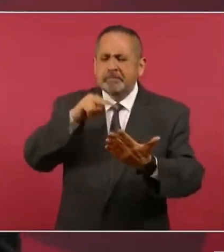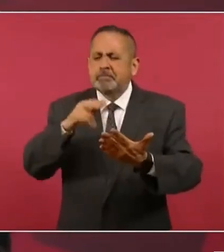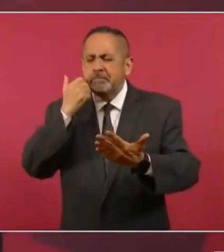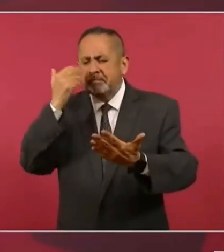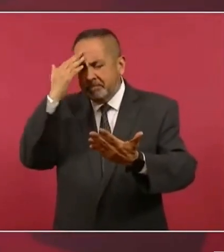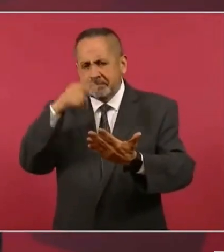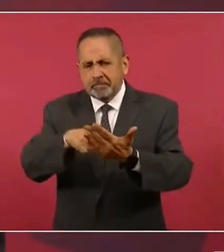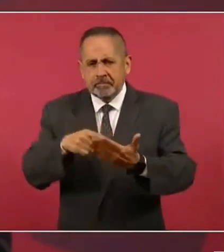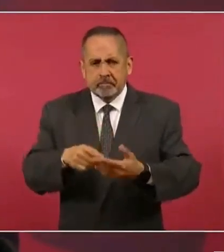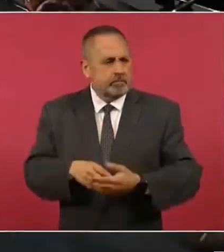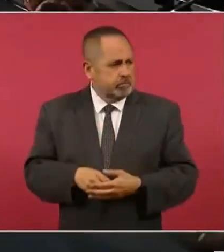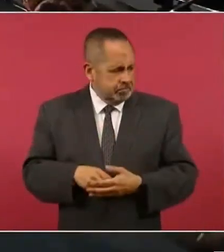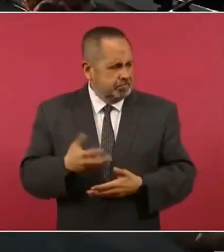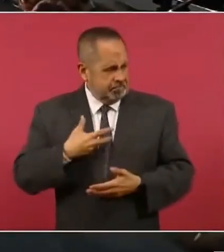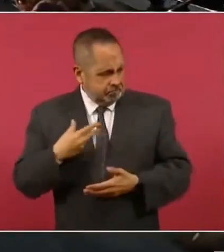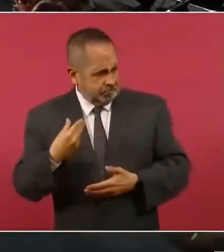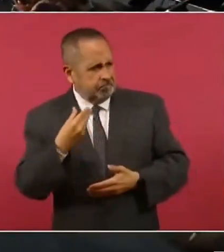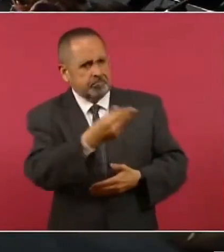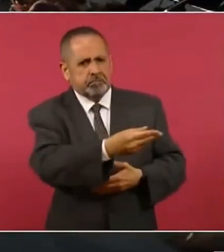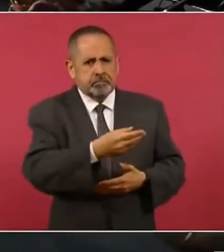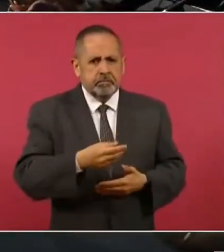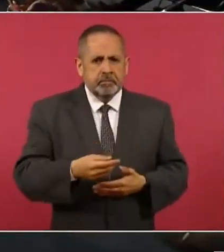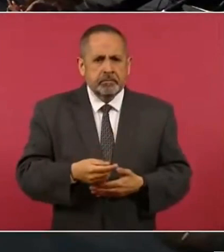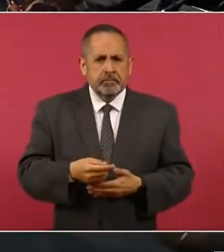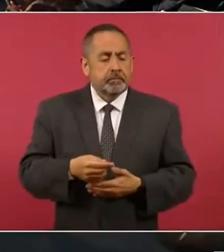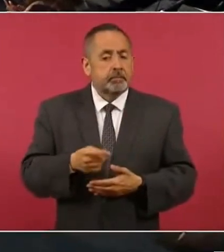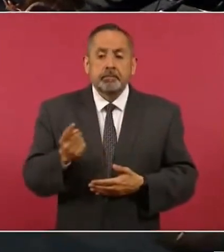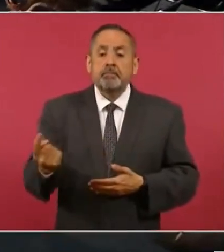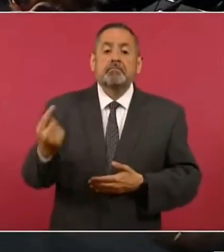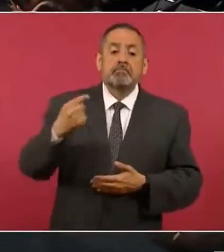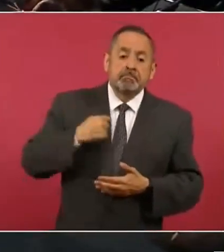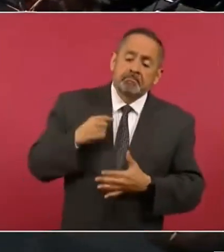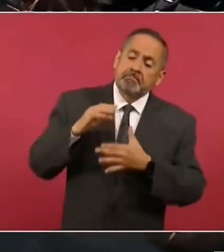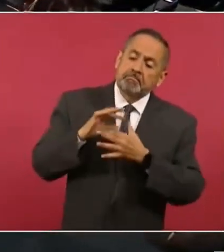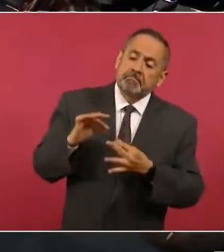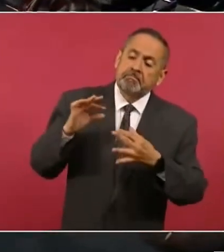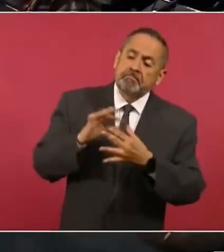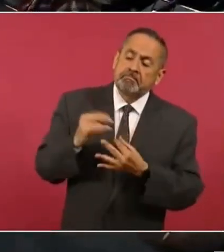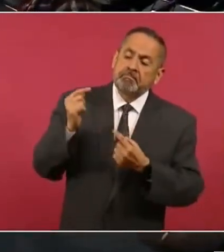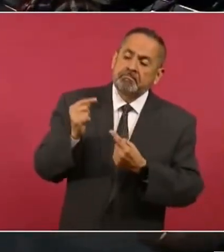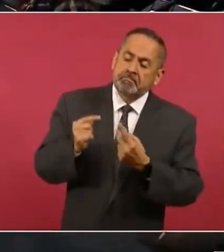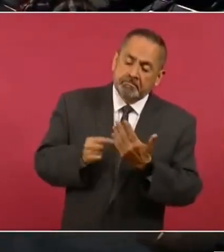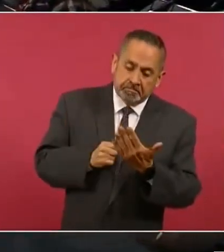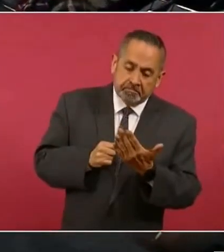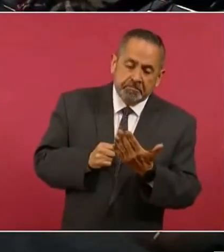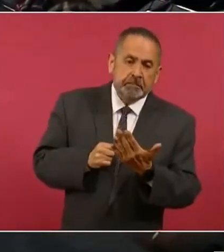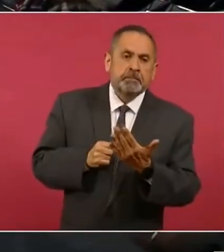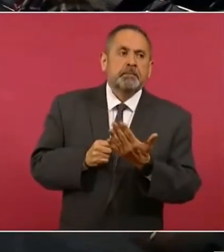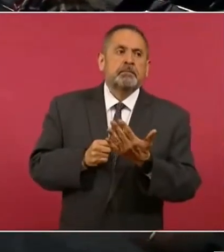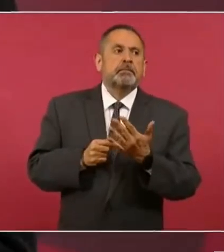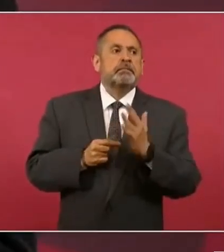el expediente, sí, ya me contó de que